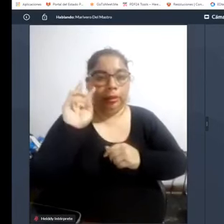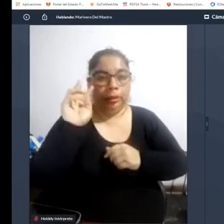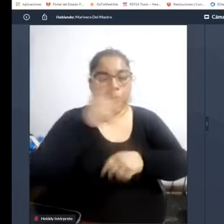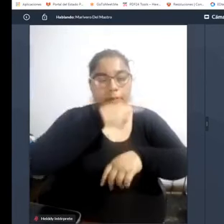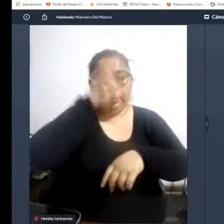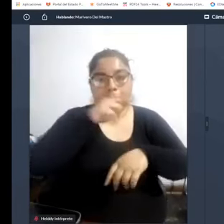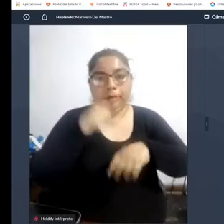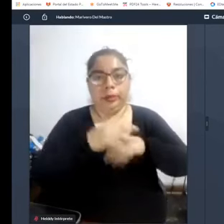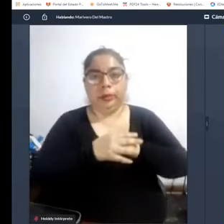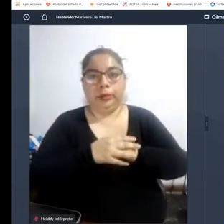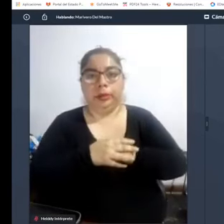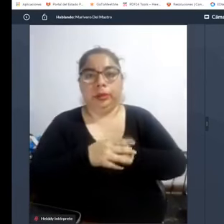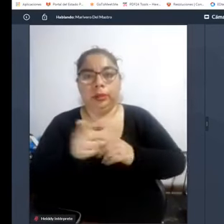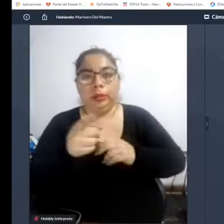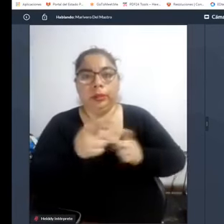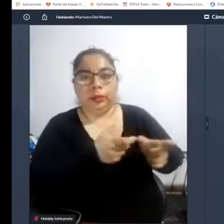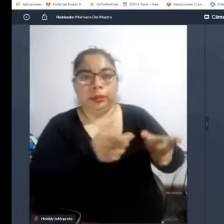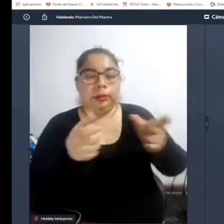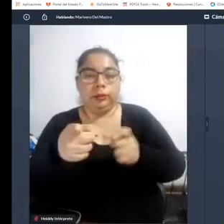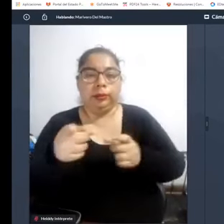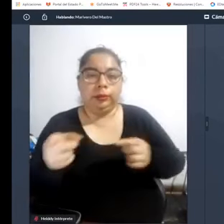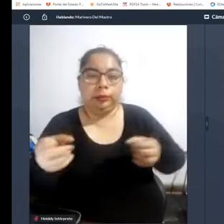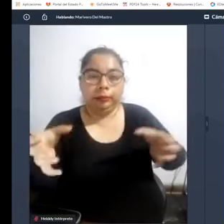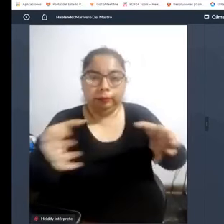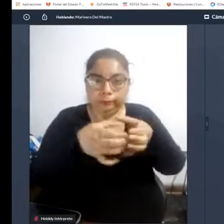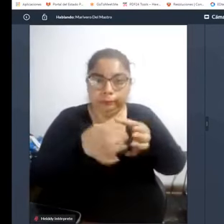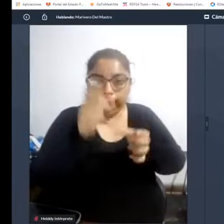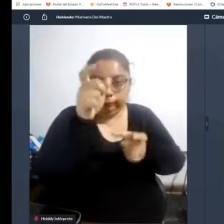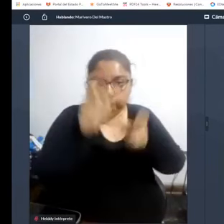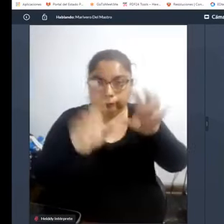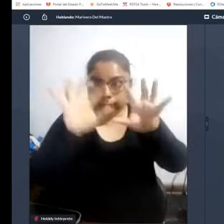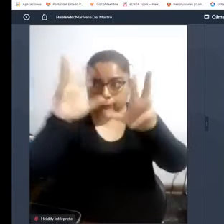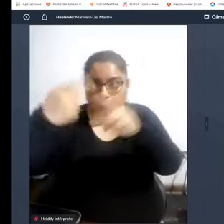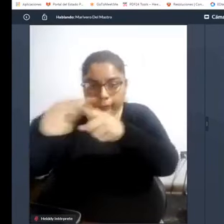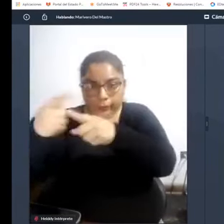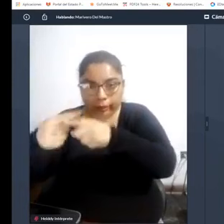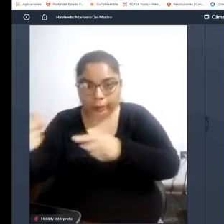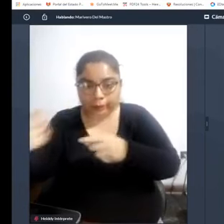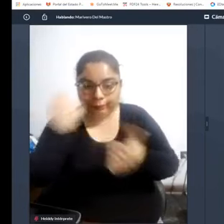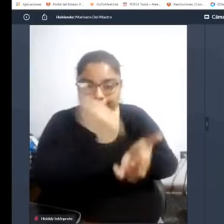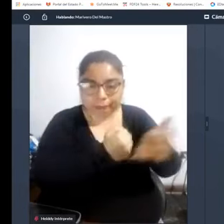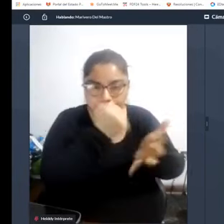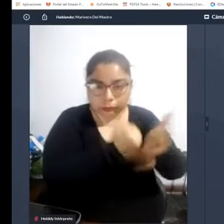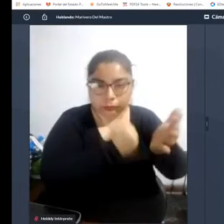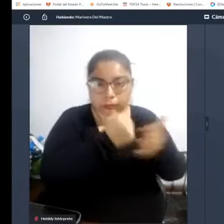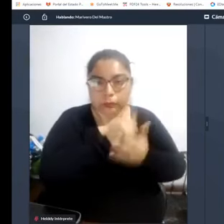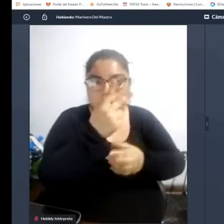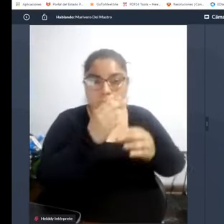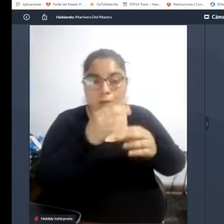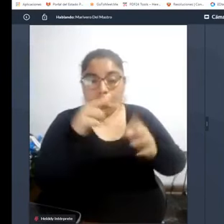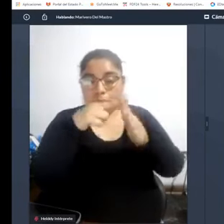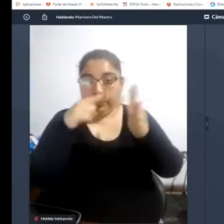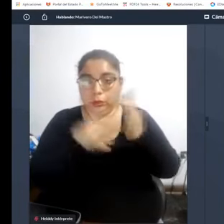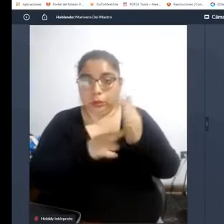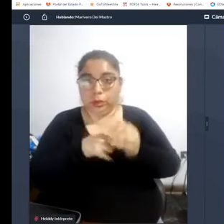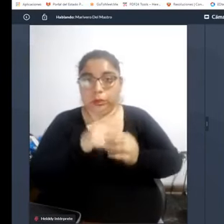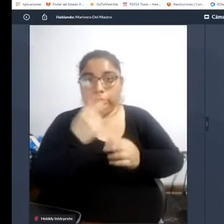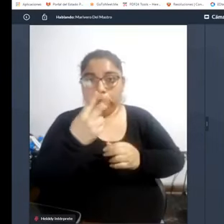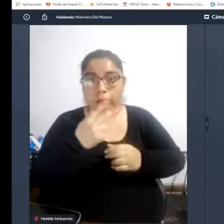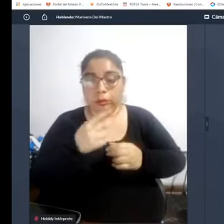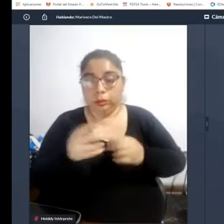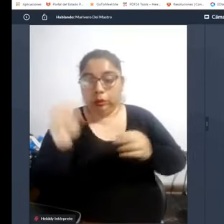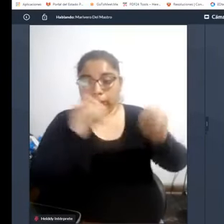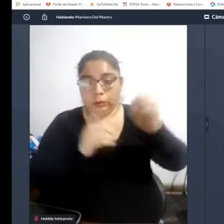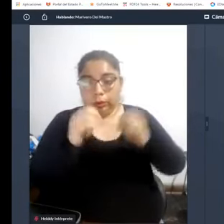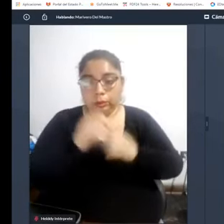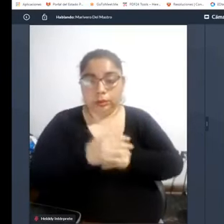y y en articulación con sociedad civil para hacer incidencia para que realmente estos dos proyectos estas dos oportunidades que se